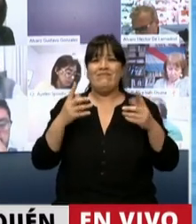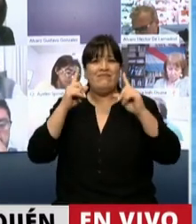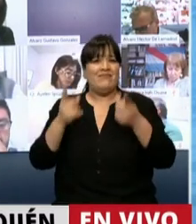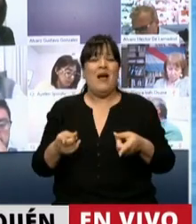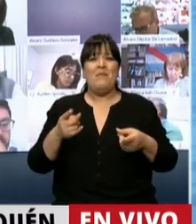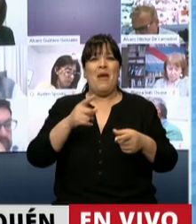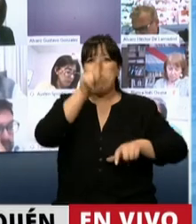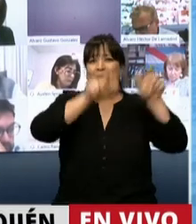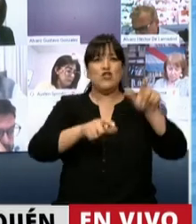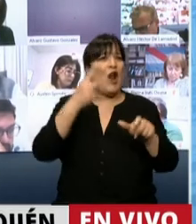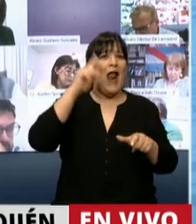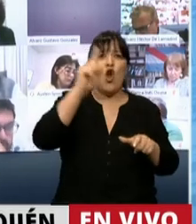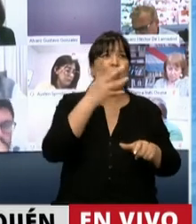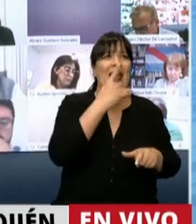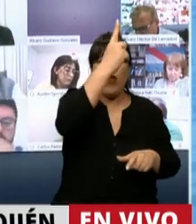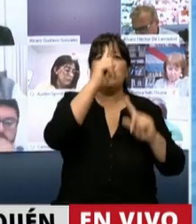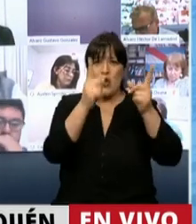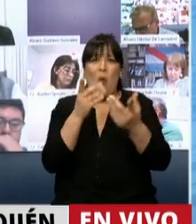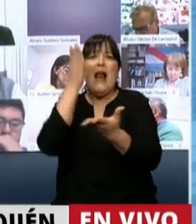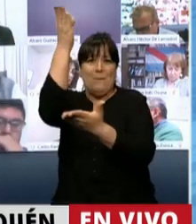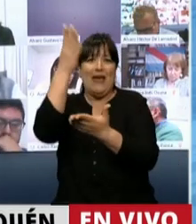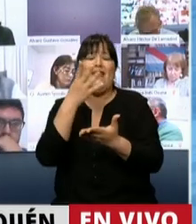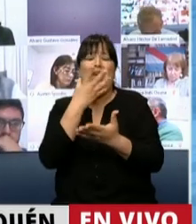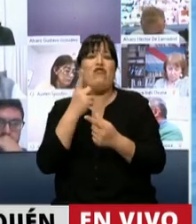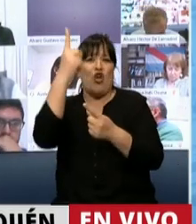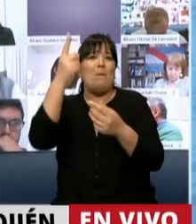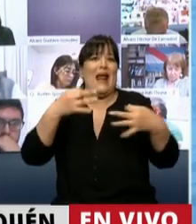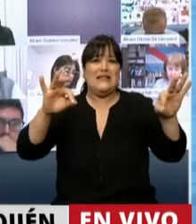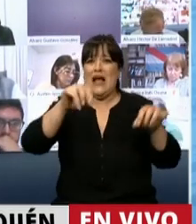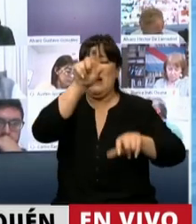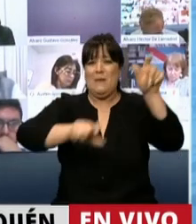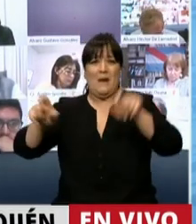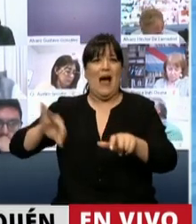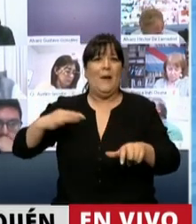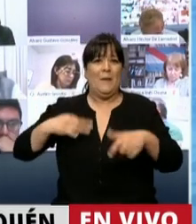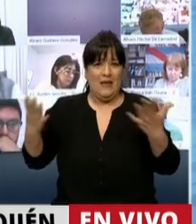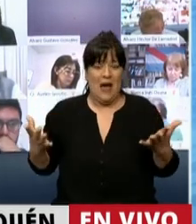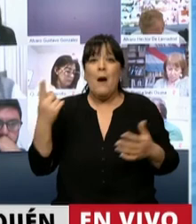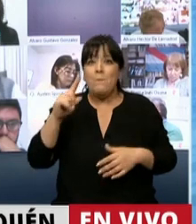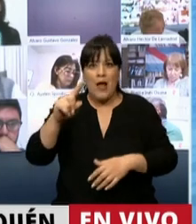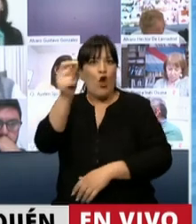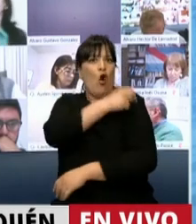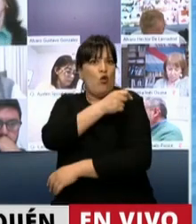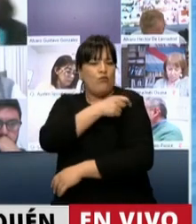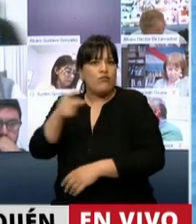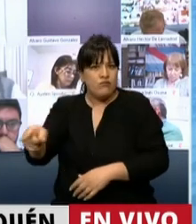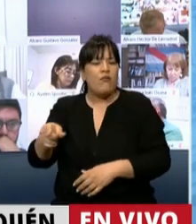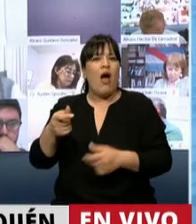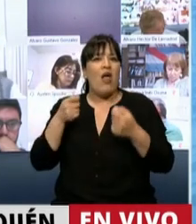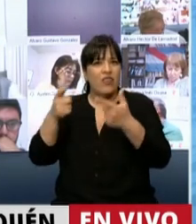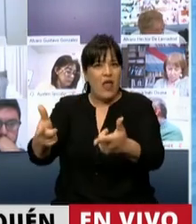el más ateo. Sin embargo, los científicos han logrado con la vacunación doblegar algunas